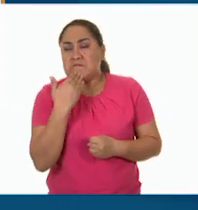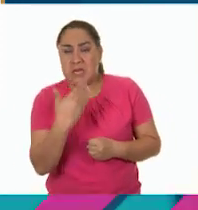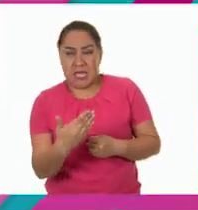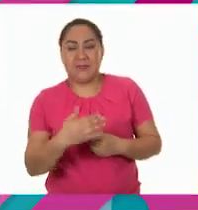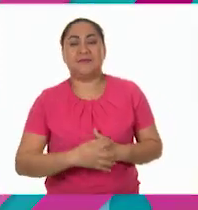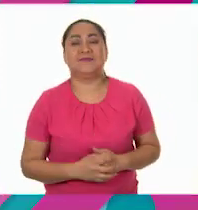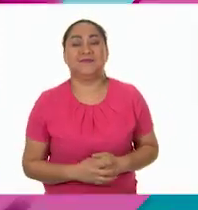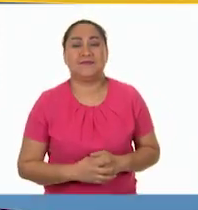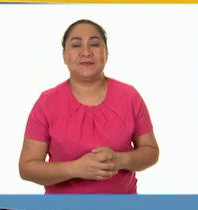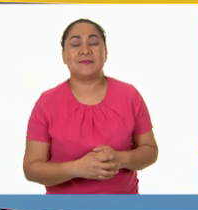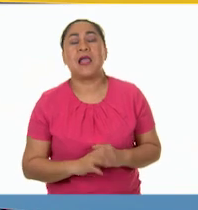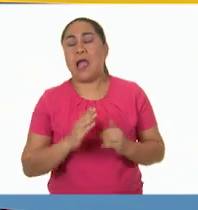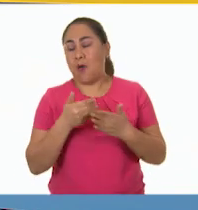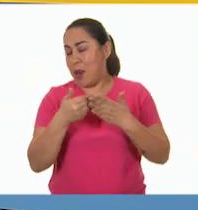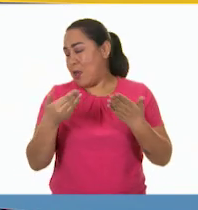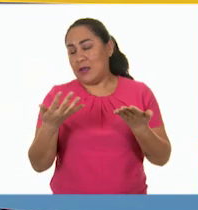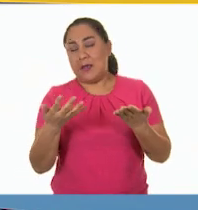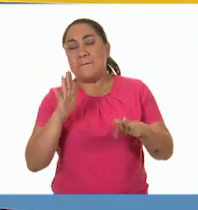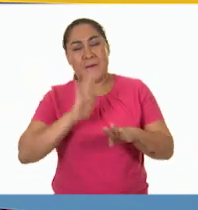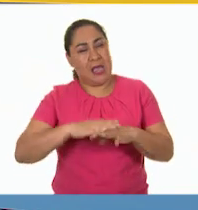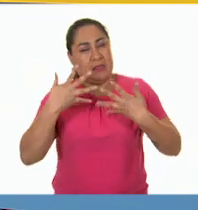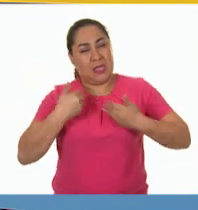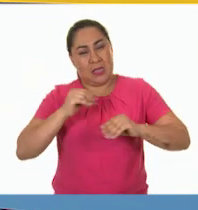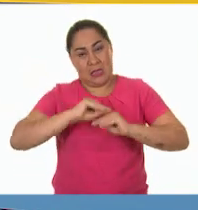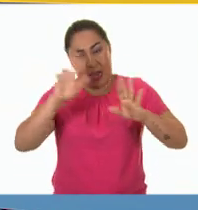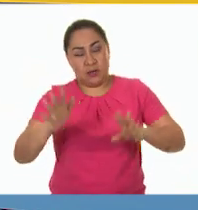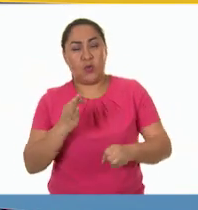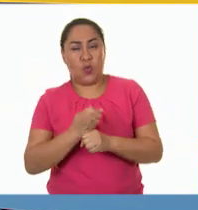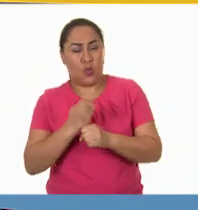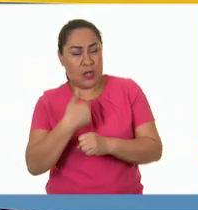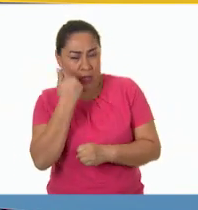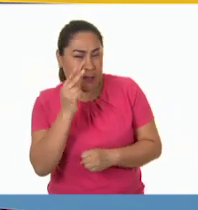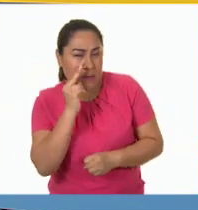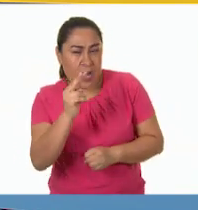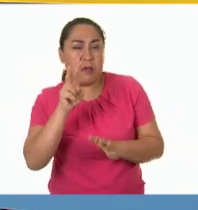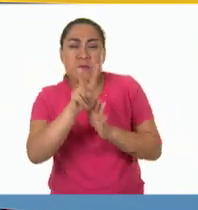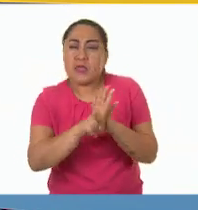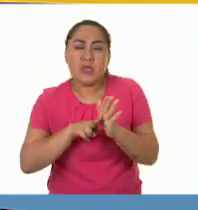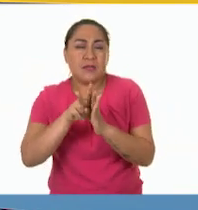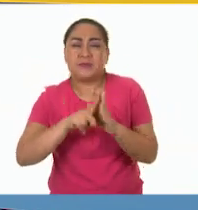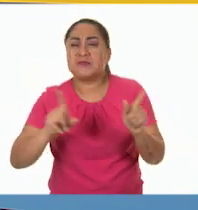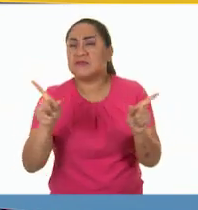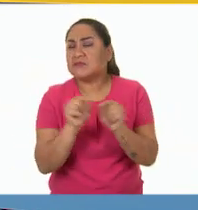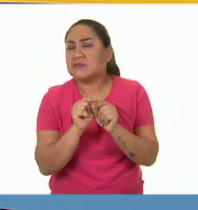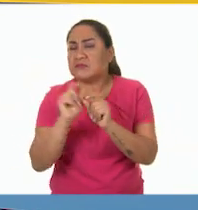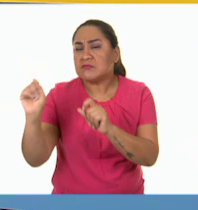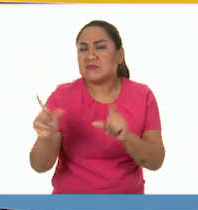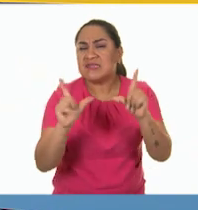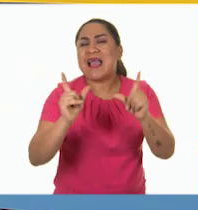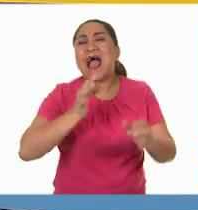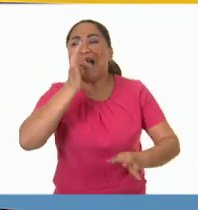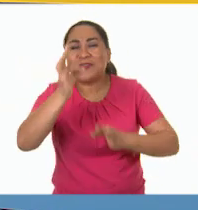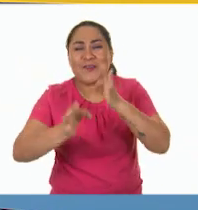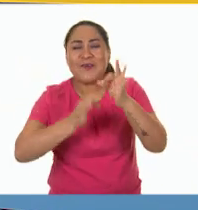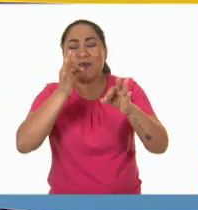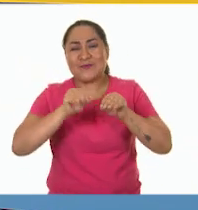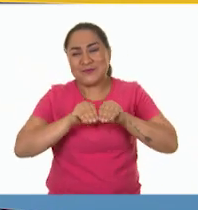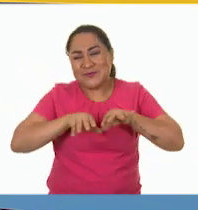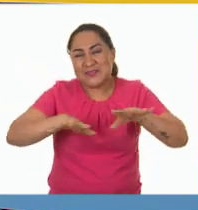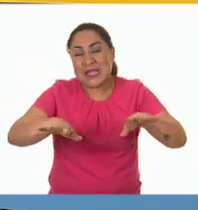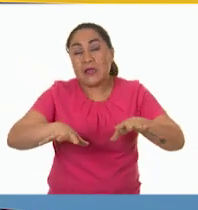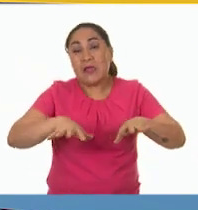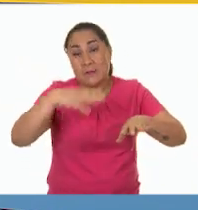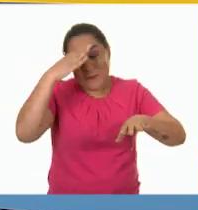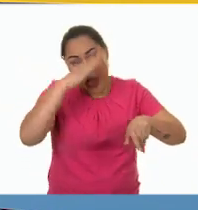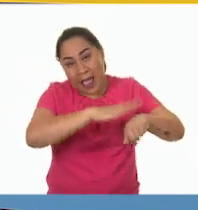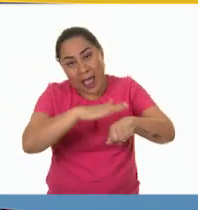Para que podamos entender esto mejor, los invito a que veamos un pequeño video, que es un fragmento de un anuncio que circuló en aquella época para